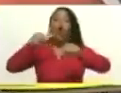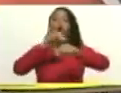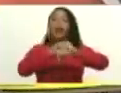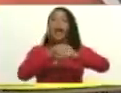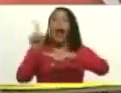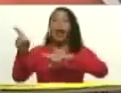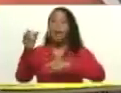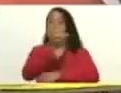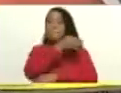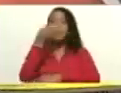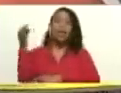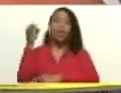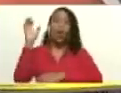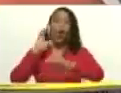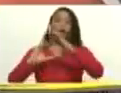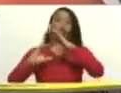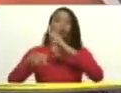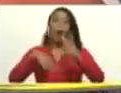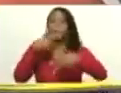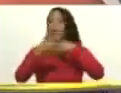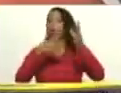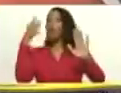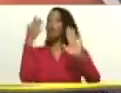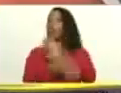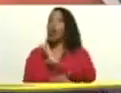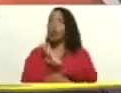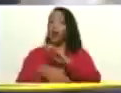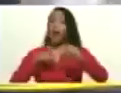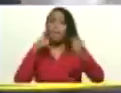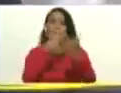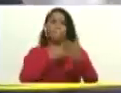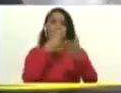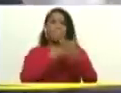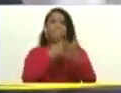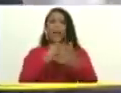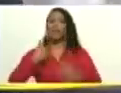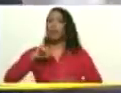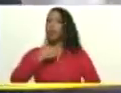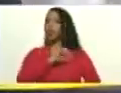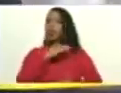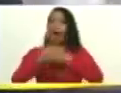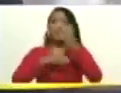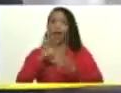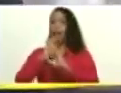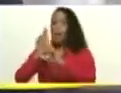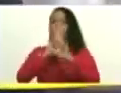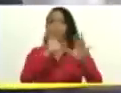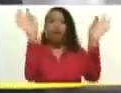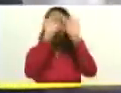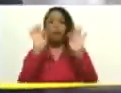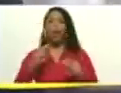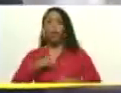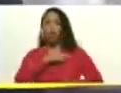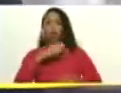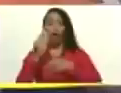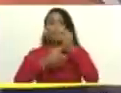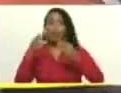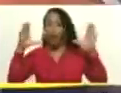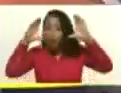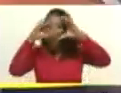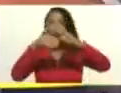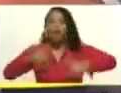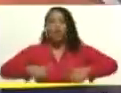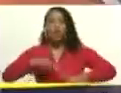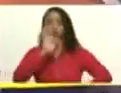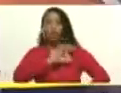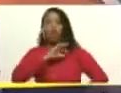comunicacional, experto político sobre las batallas que tenemos que dar, la forma como concentrar el esfuerzo social, del